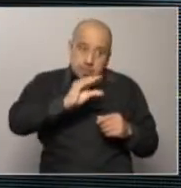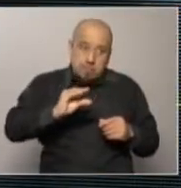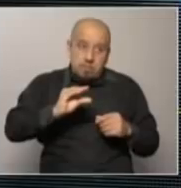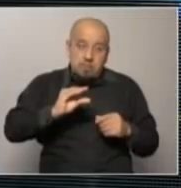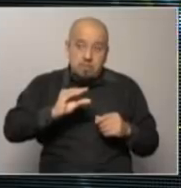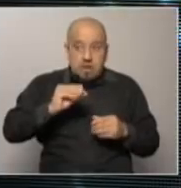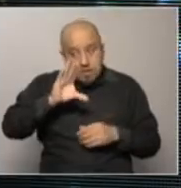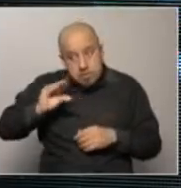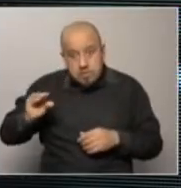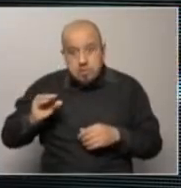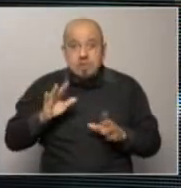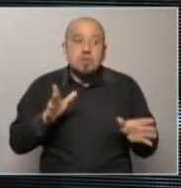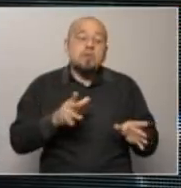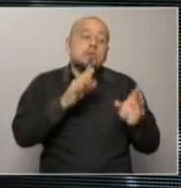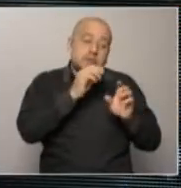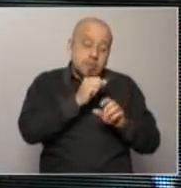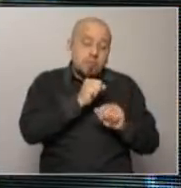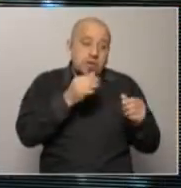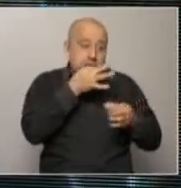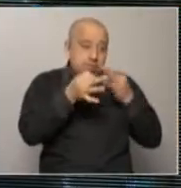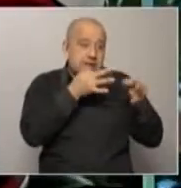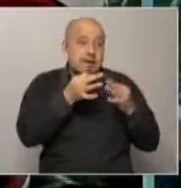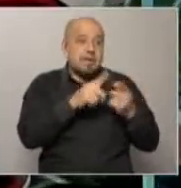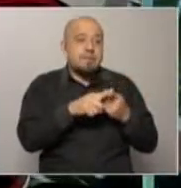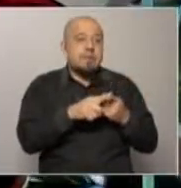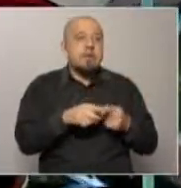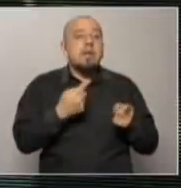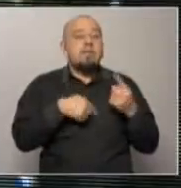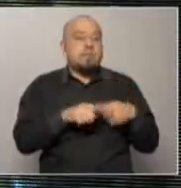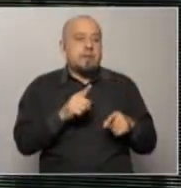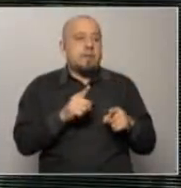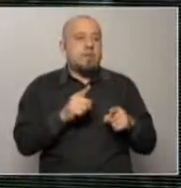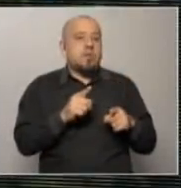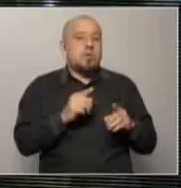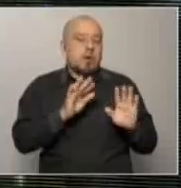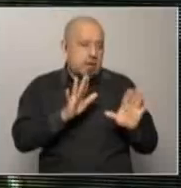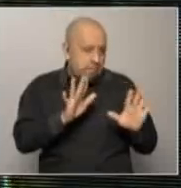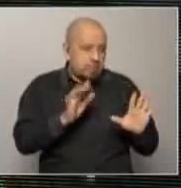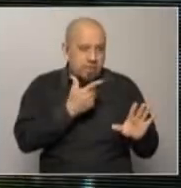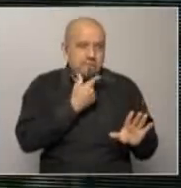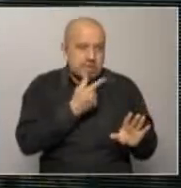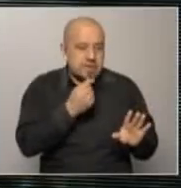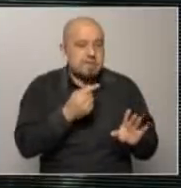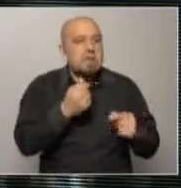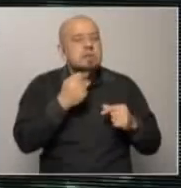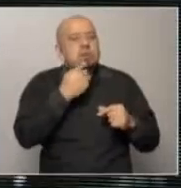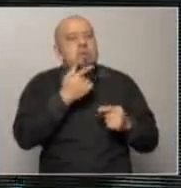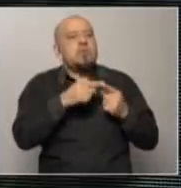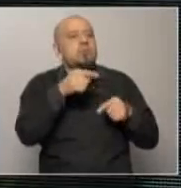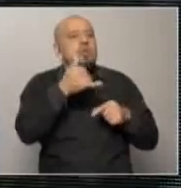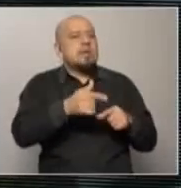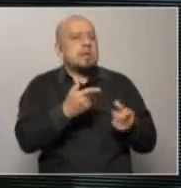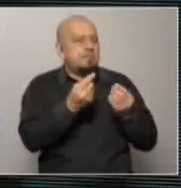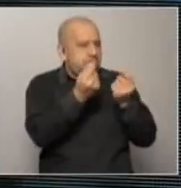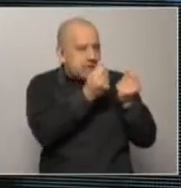Bueno, te lo pueden explicar mejor los economistas, pero yo lo voy a tratar, es muy simple. Si vos tenés que ajustar las